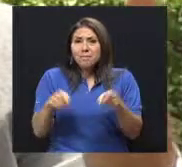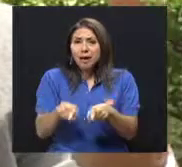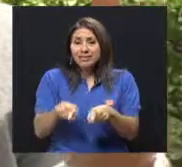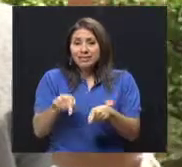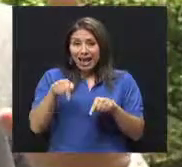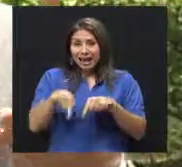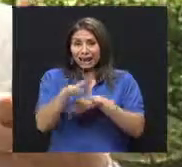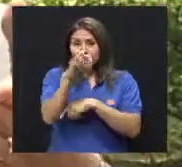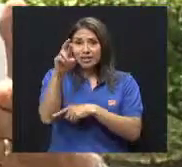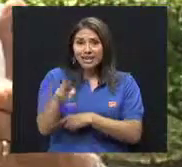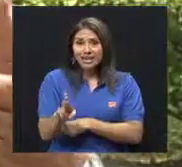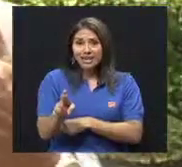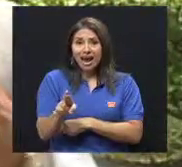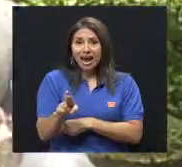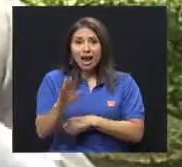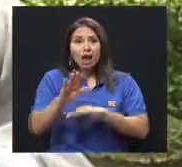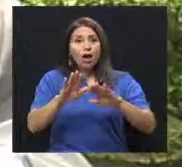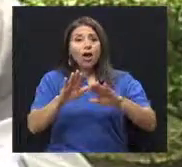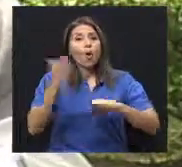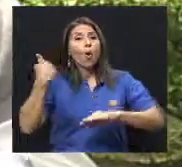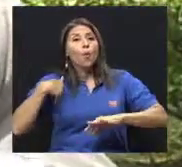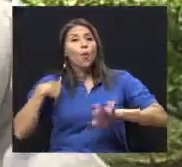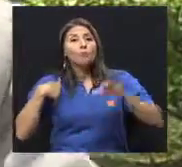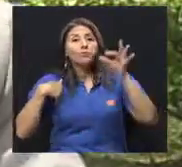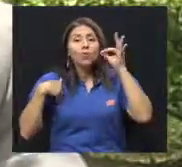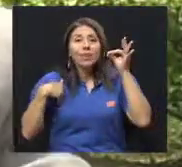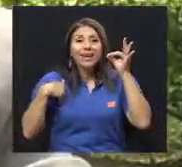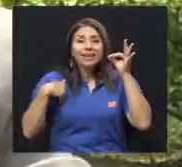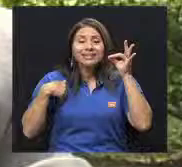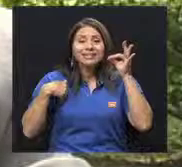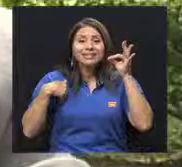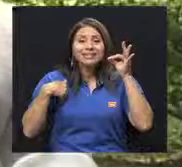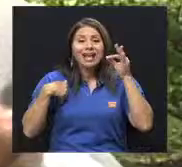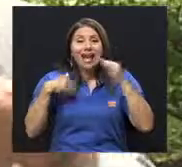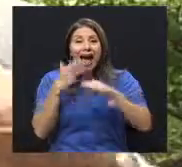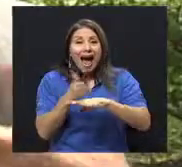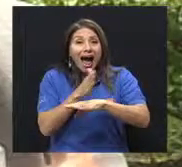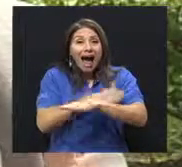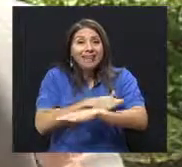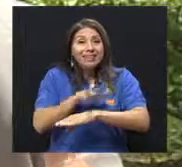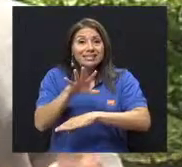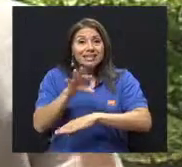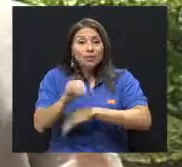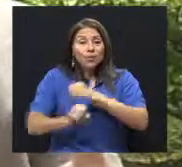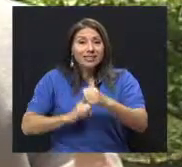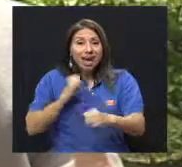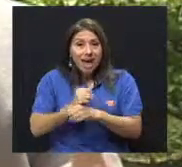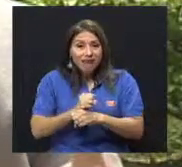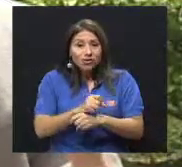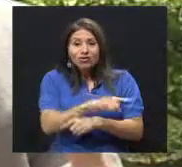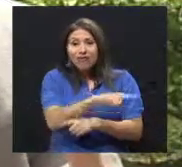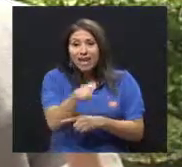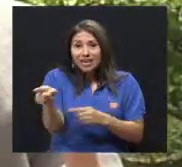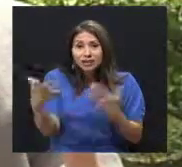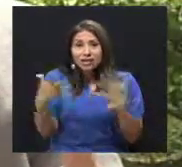en donde 60% de hombres y mujeres antes de los 50 años ya están obesos?